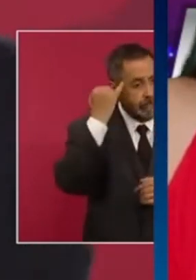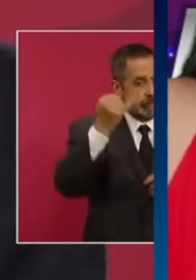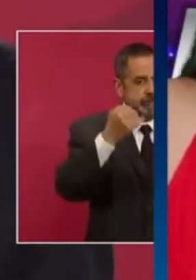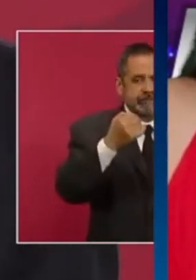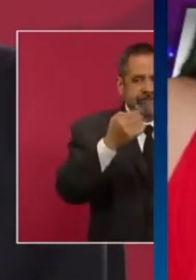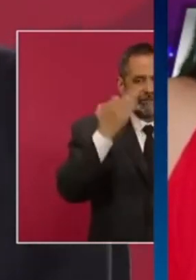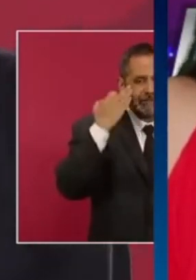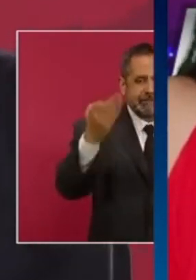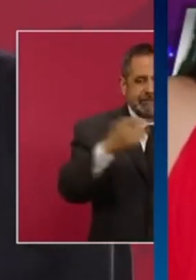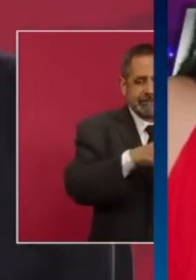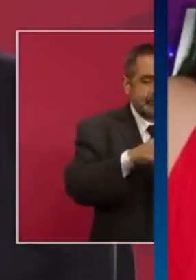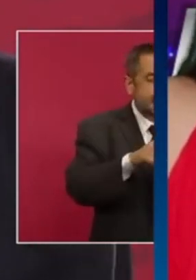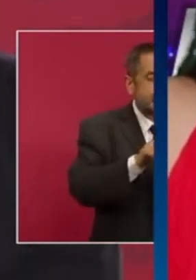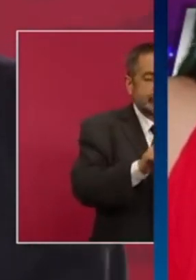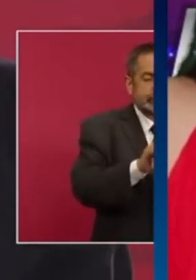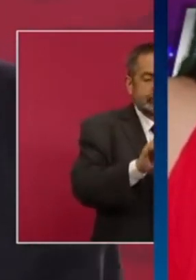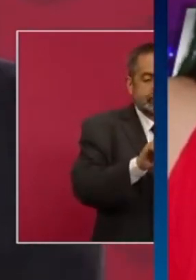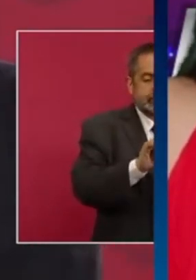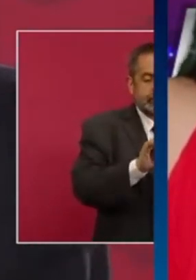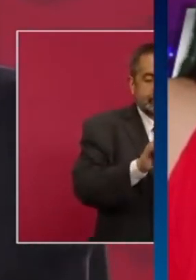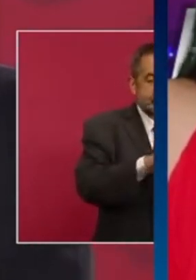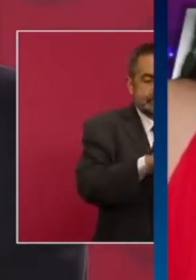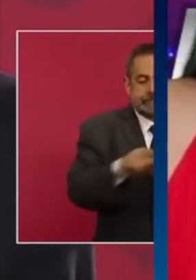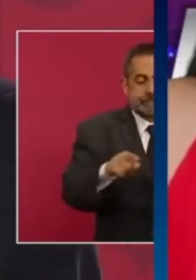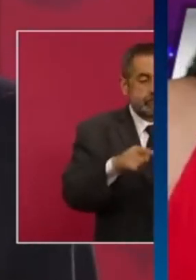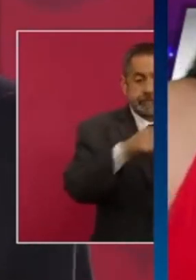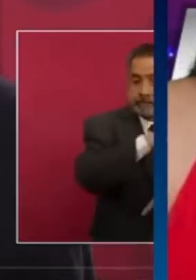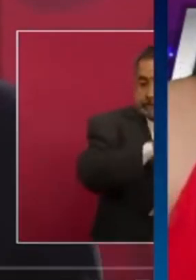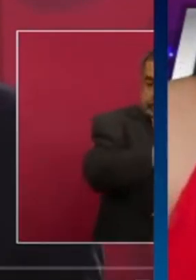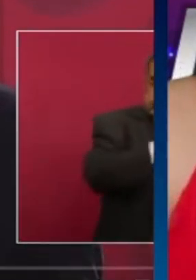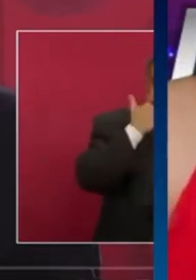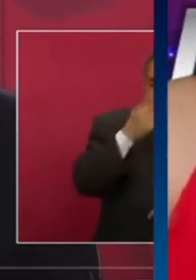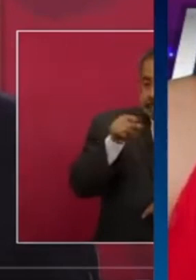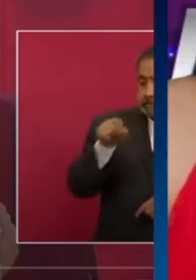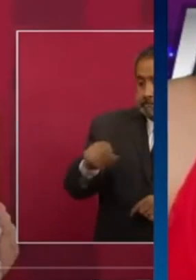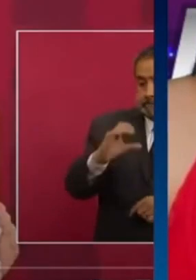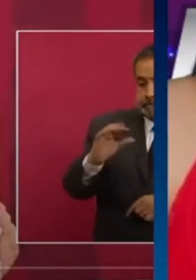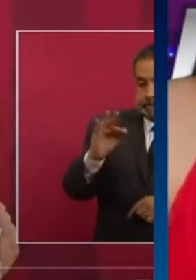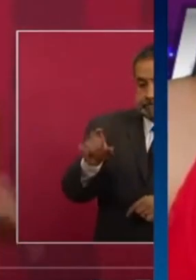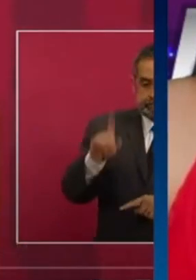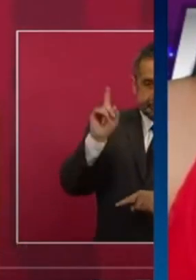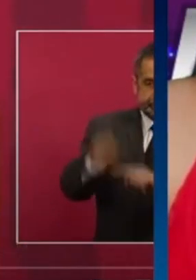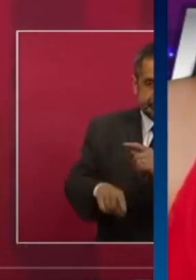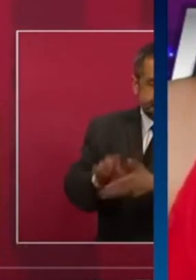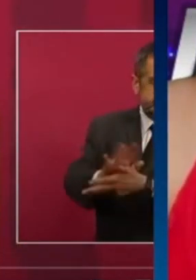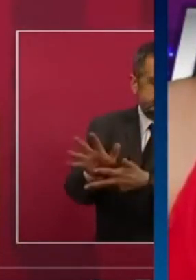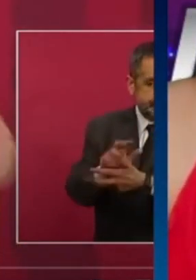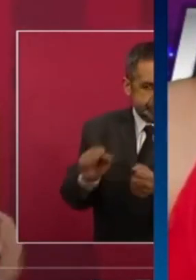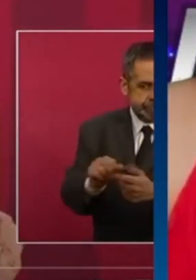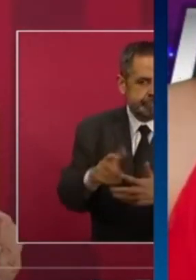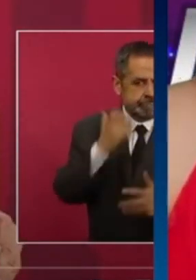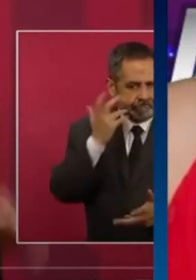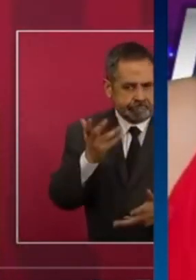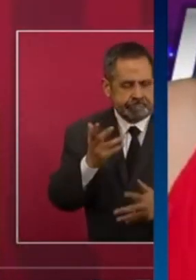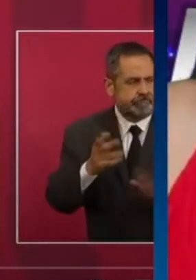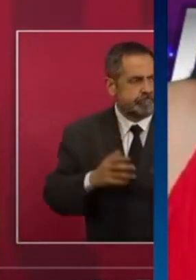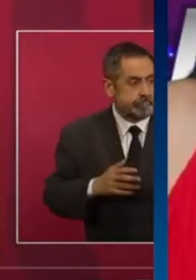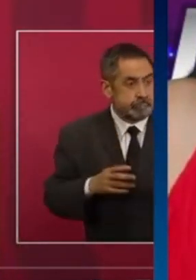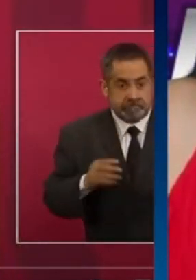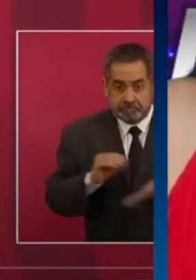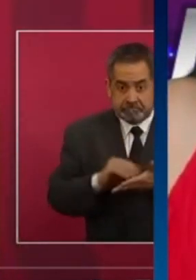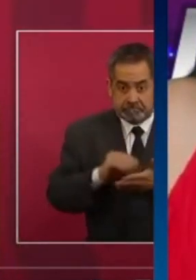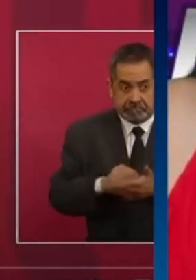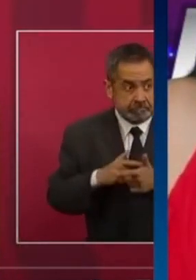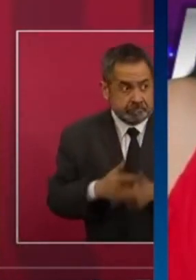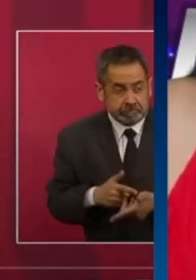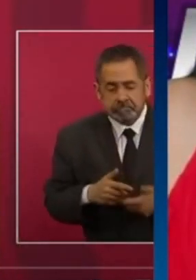destruir a la Comisión Federal de Electricidad? Si vamos a continuar